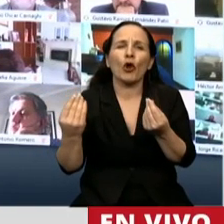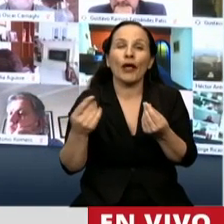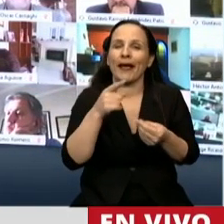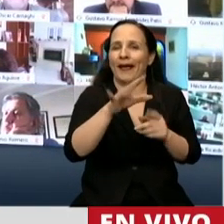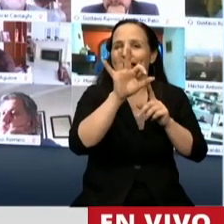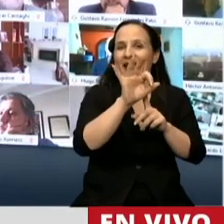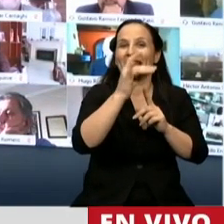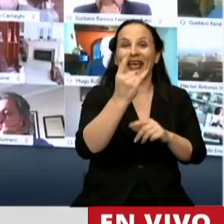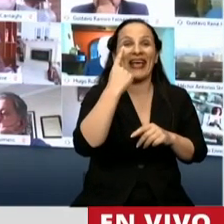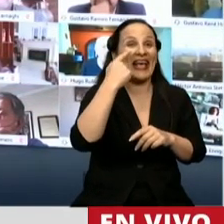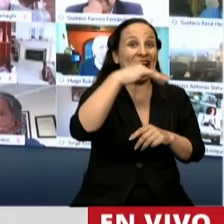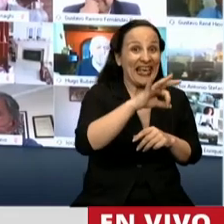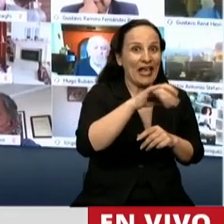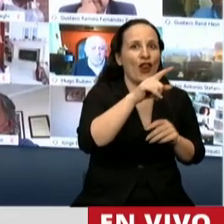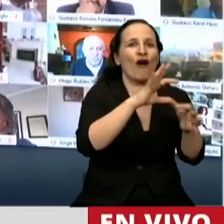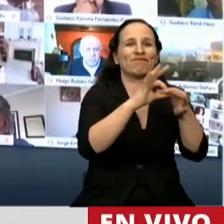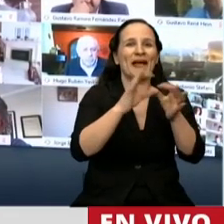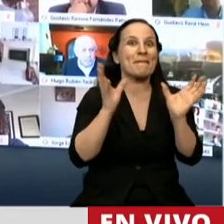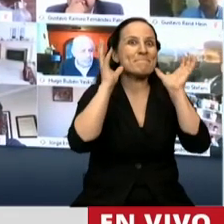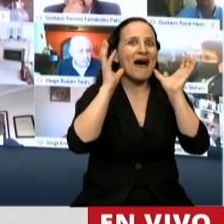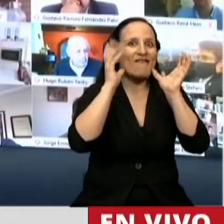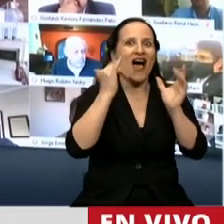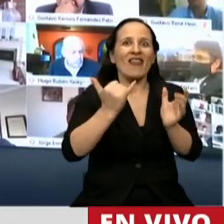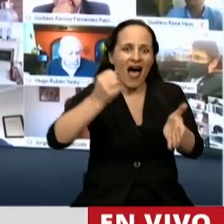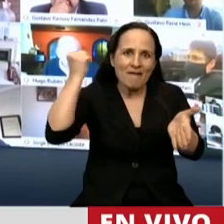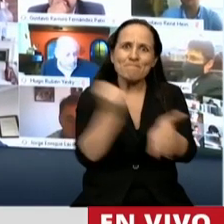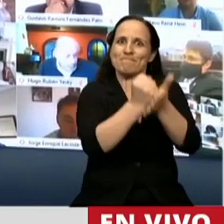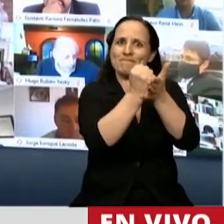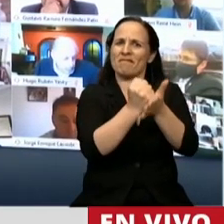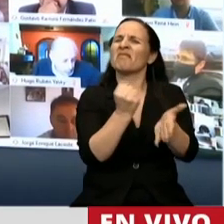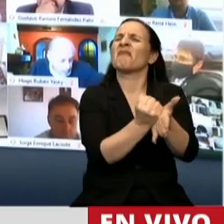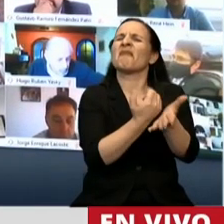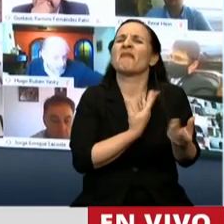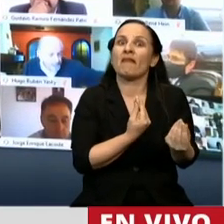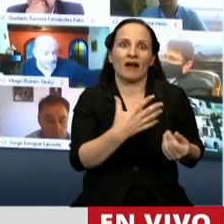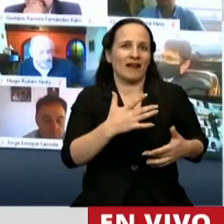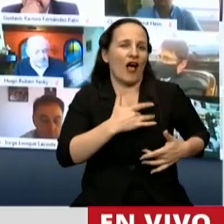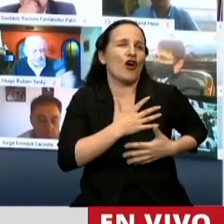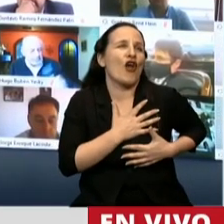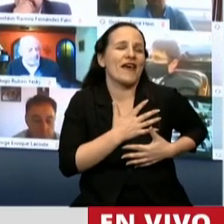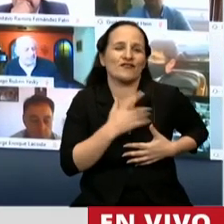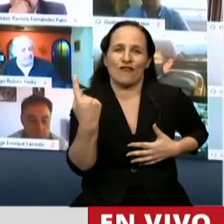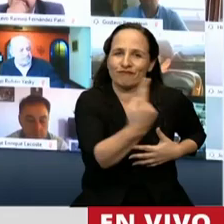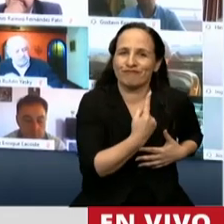Quino y Mafalda en nuestros corazones, en nuestra identidad nacional.